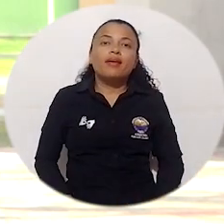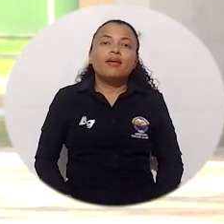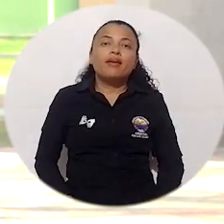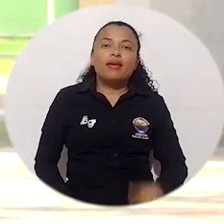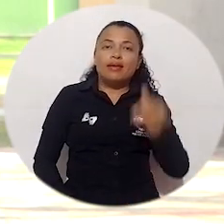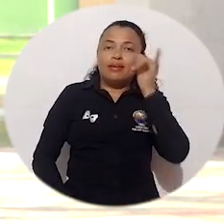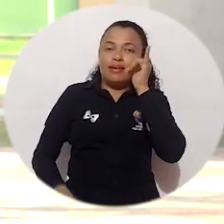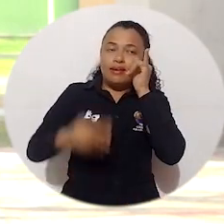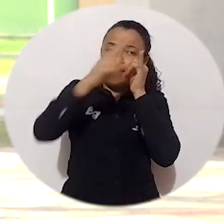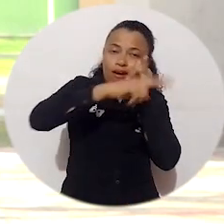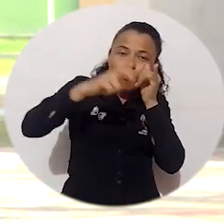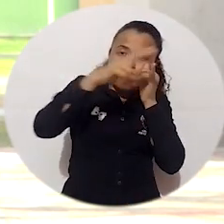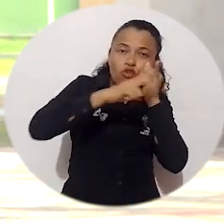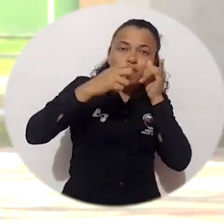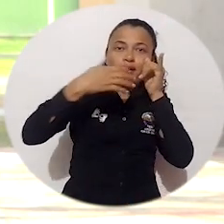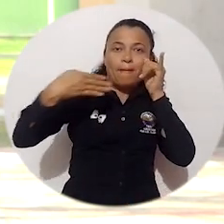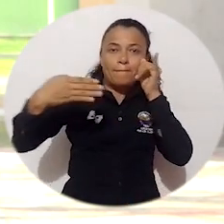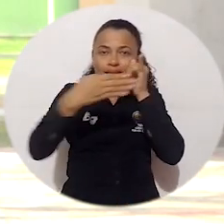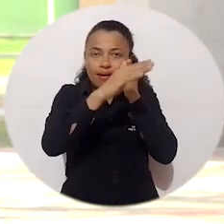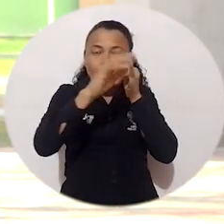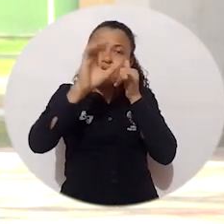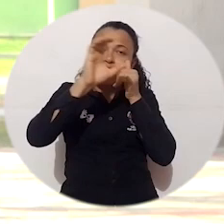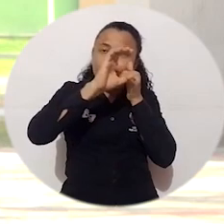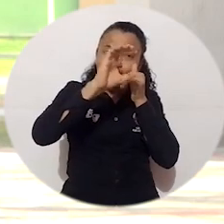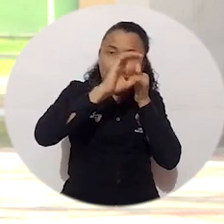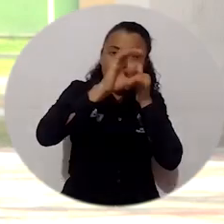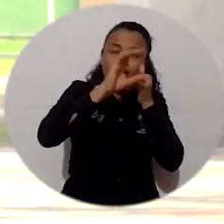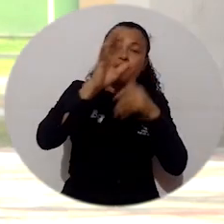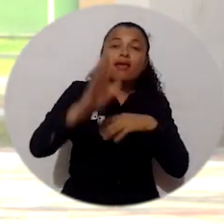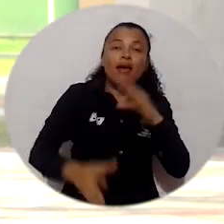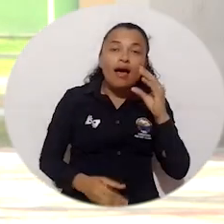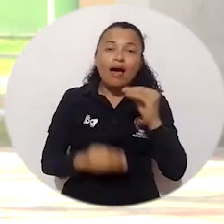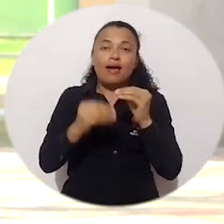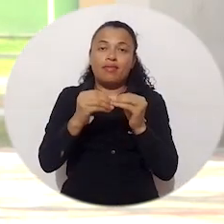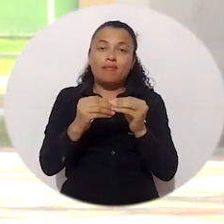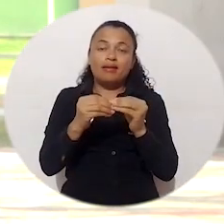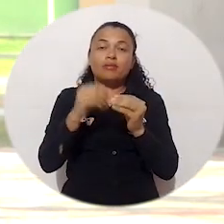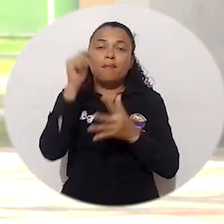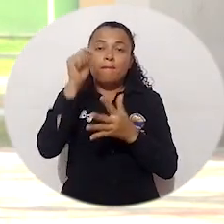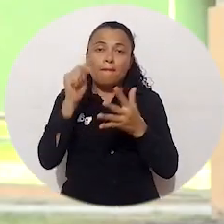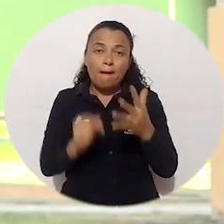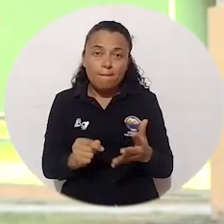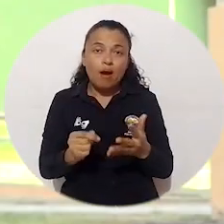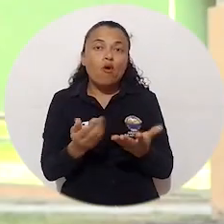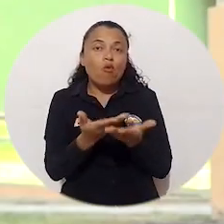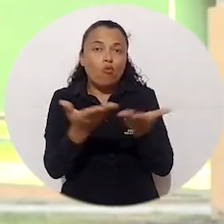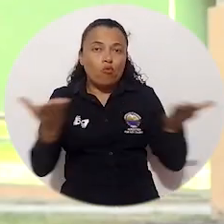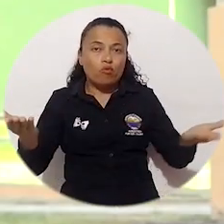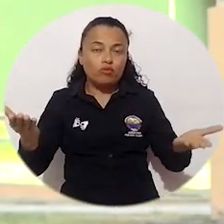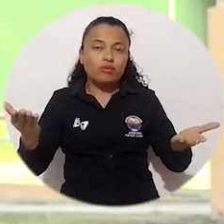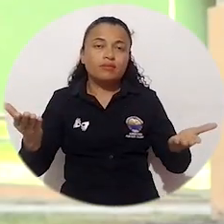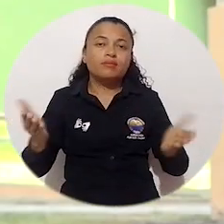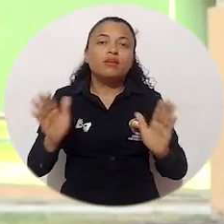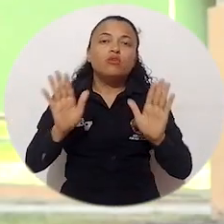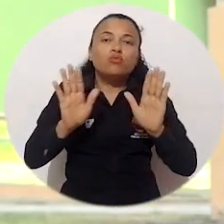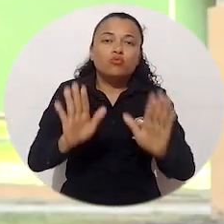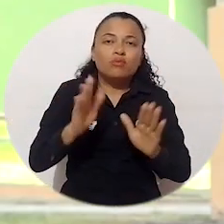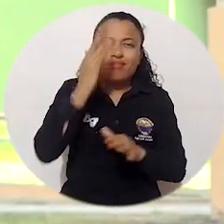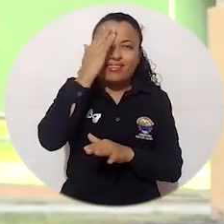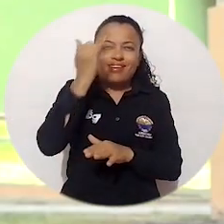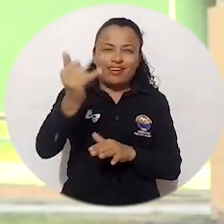calidad. El programa de ingeniería agronómica, el programa de ingeniería pesquera y el programa de ingeniería de sistemas. Además tenemos también